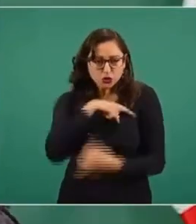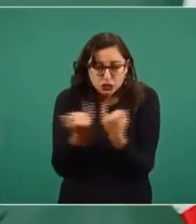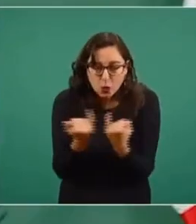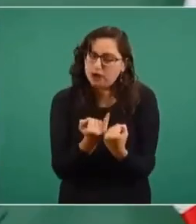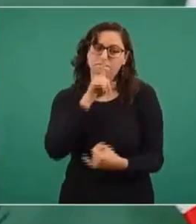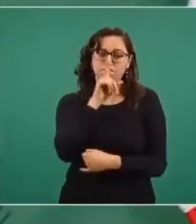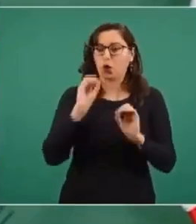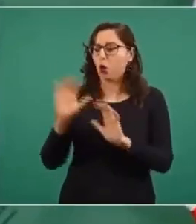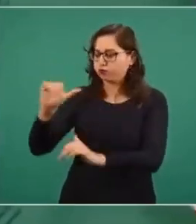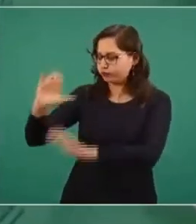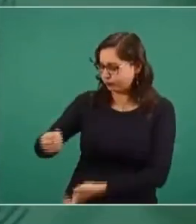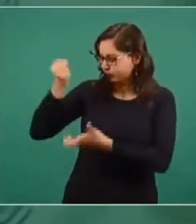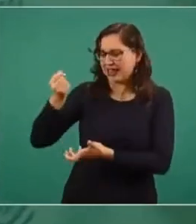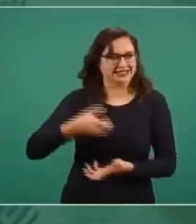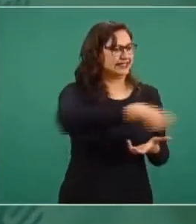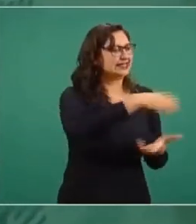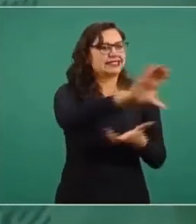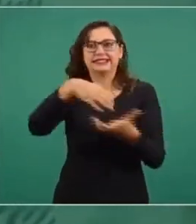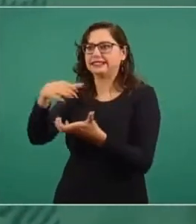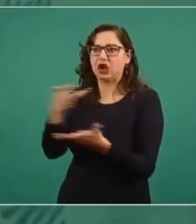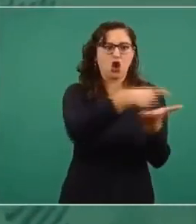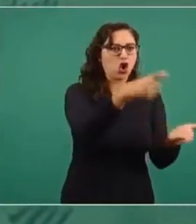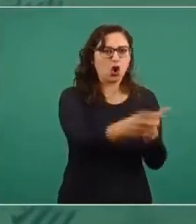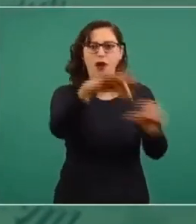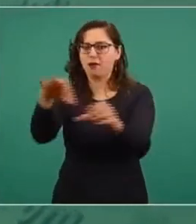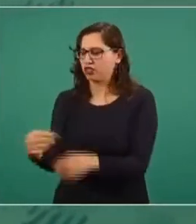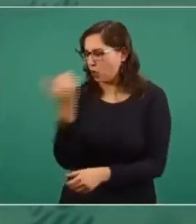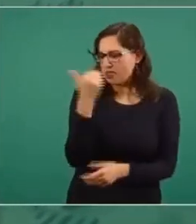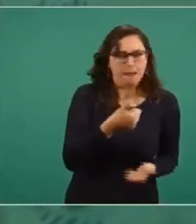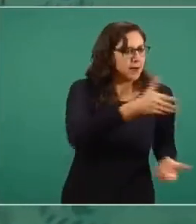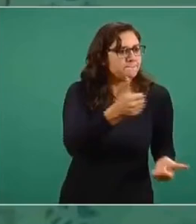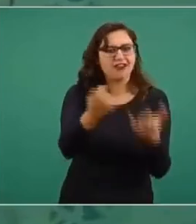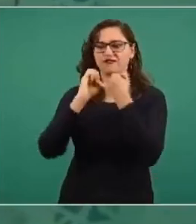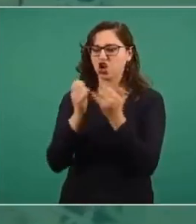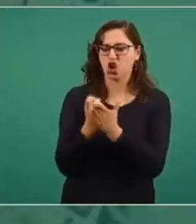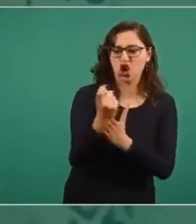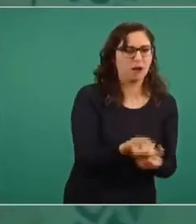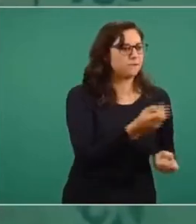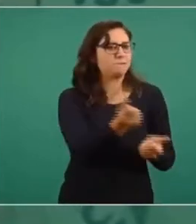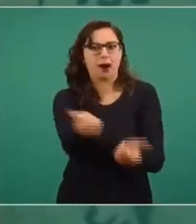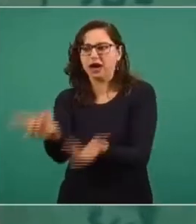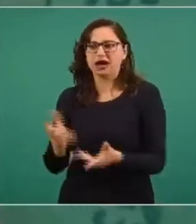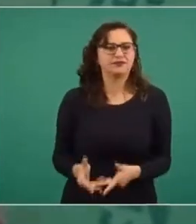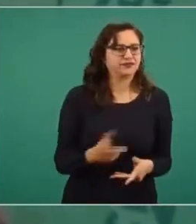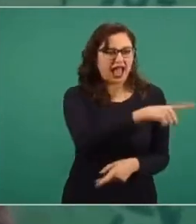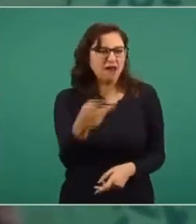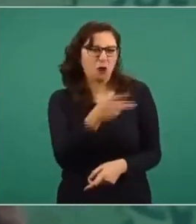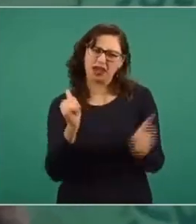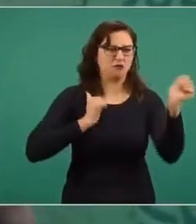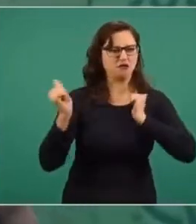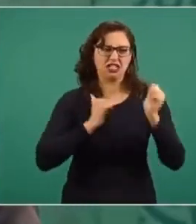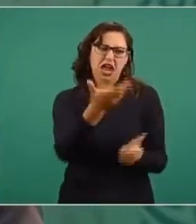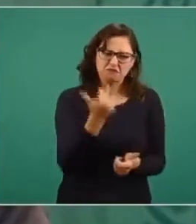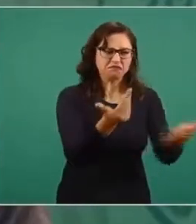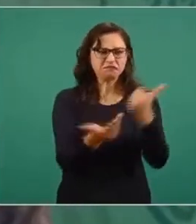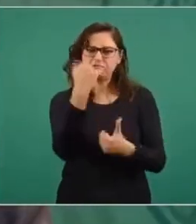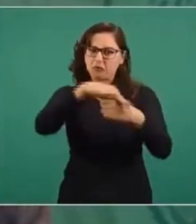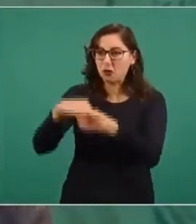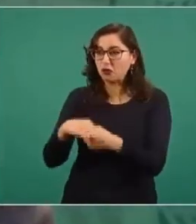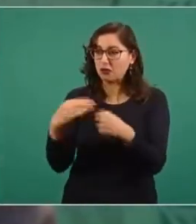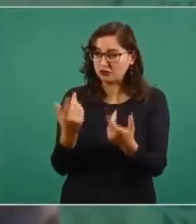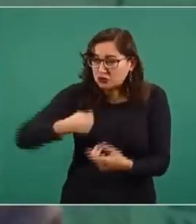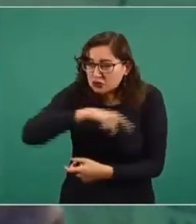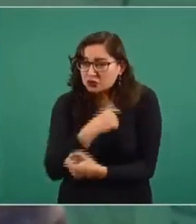comprar votos o repartir despensas, frijol con gorgojo para obtener los votos, traficar con la pobreza a la gente. No, no somos